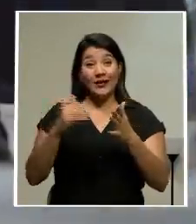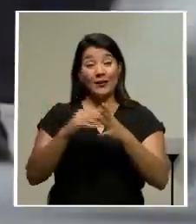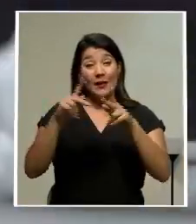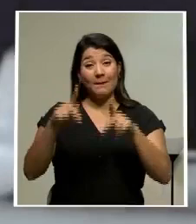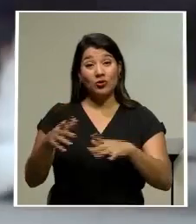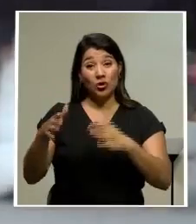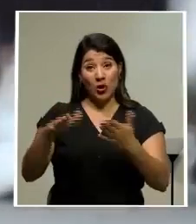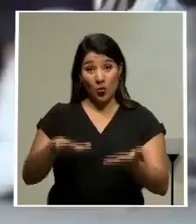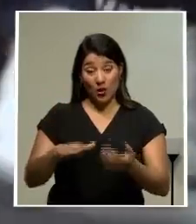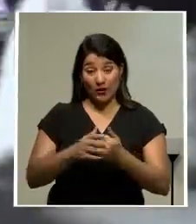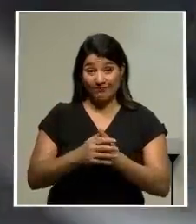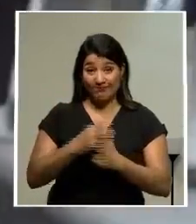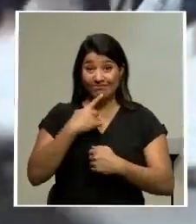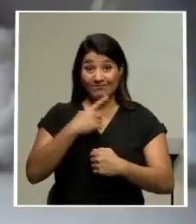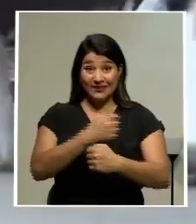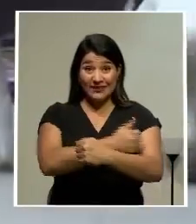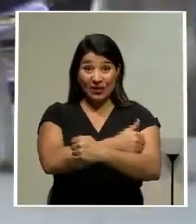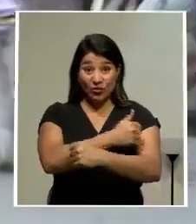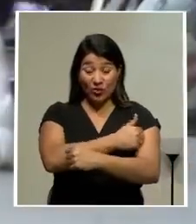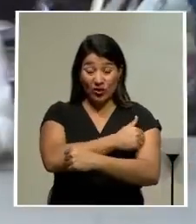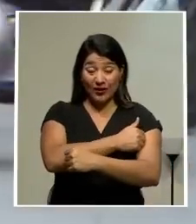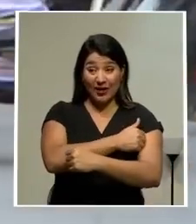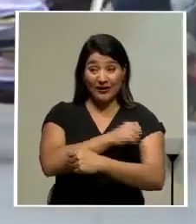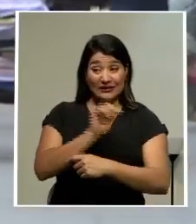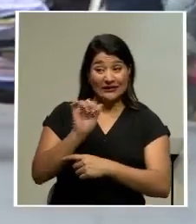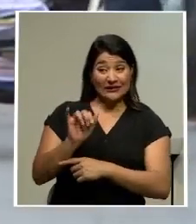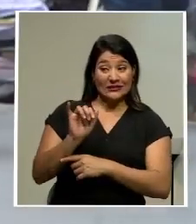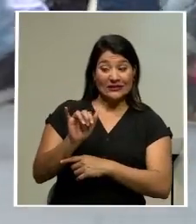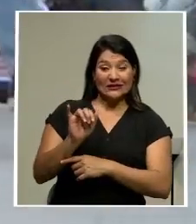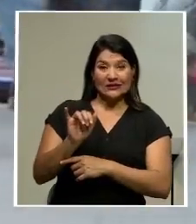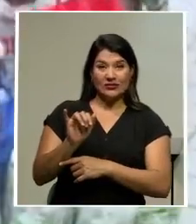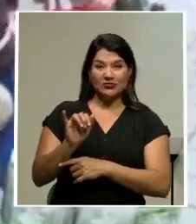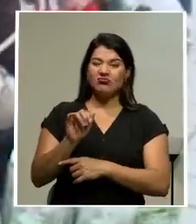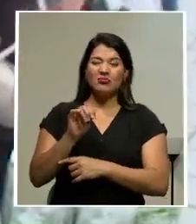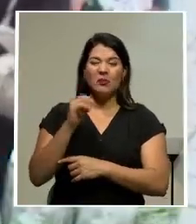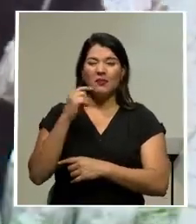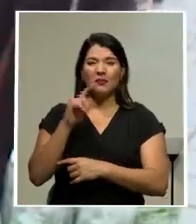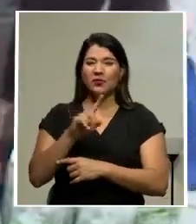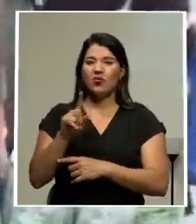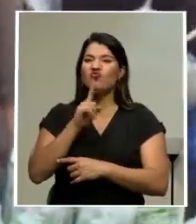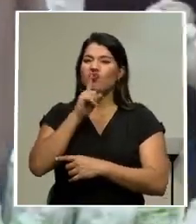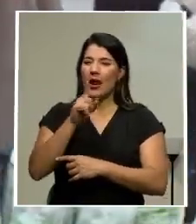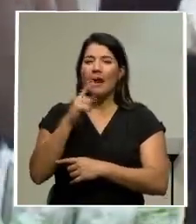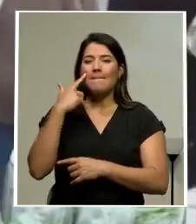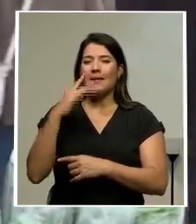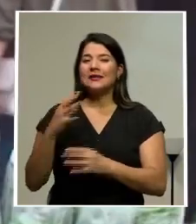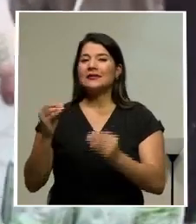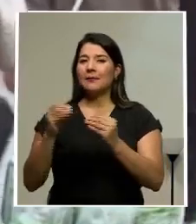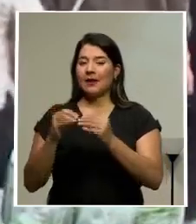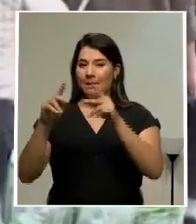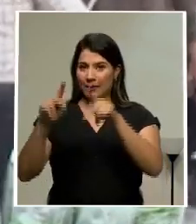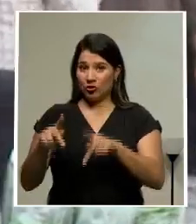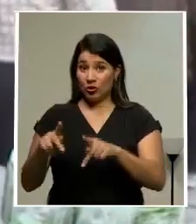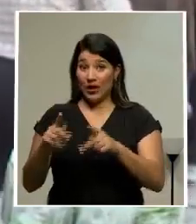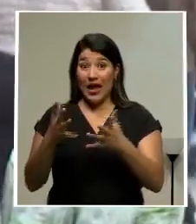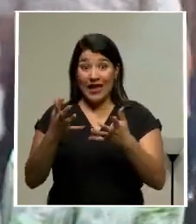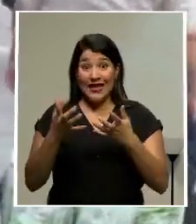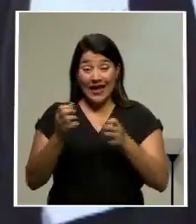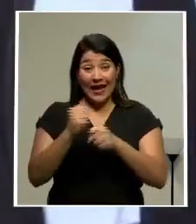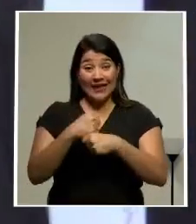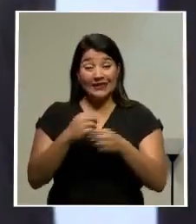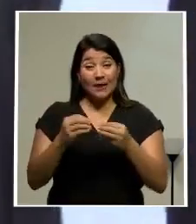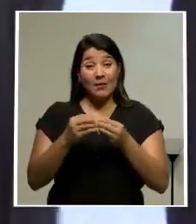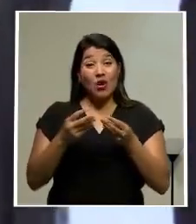cifras que las propias autoridades reconocen que están subvaloradas. El gobierno intenta acelerar la campaña de vacunación